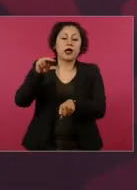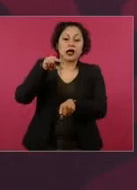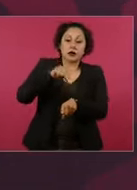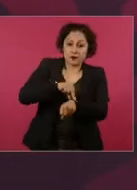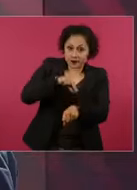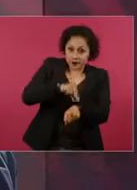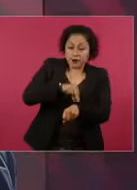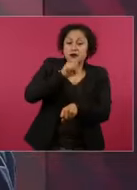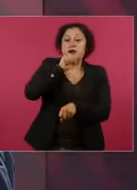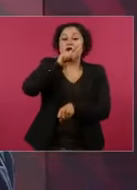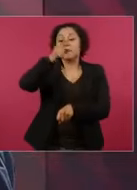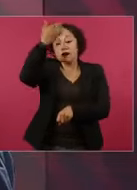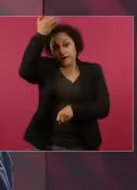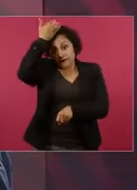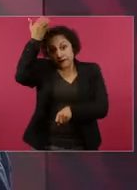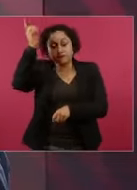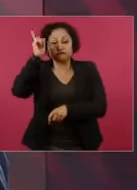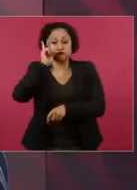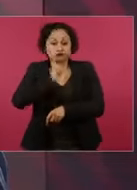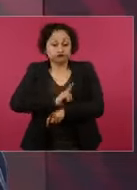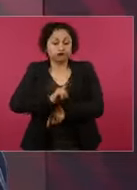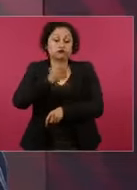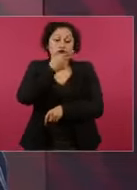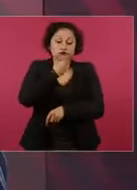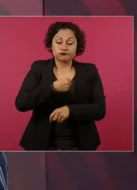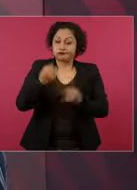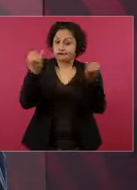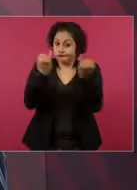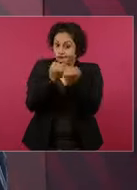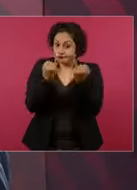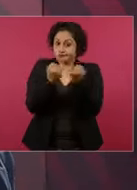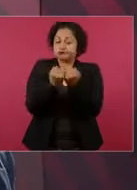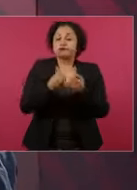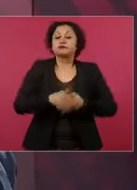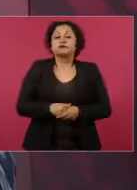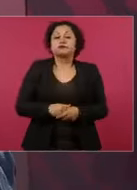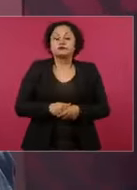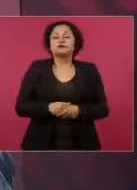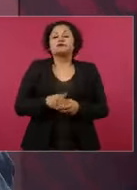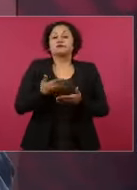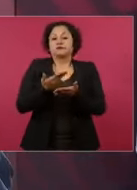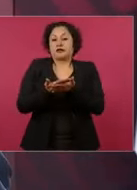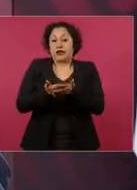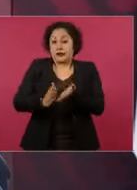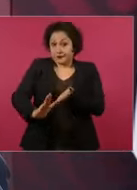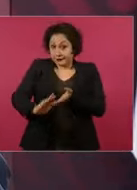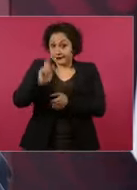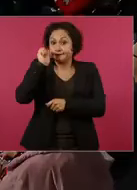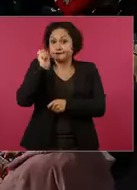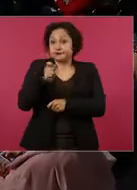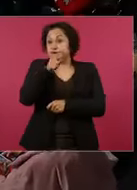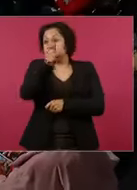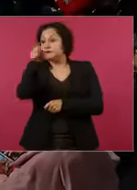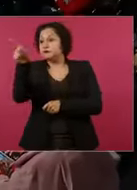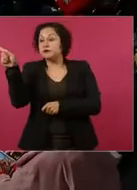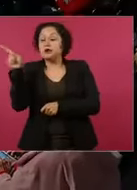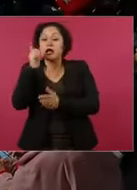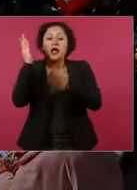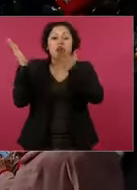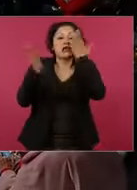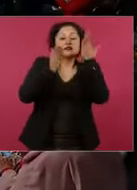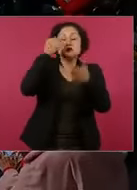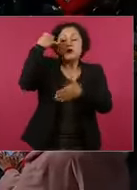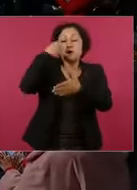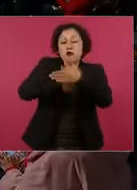Y se amplió al doble el número de becas para especialistas, de todas